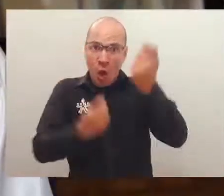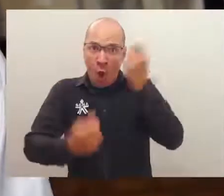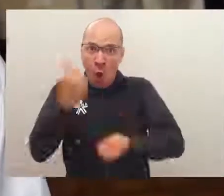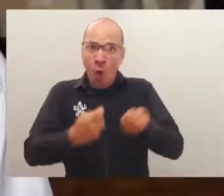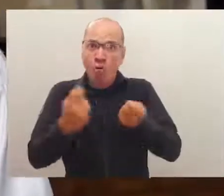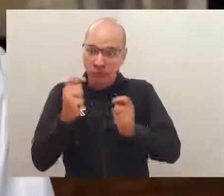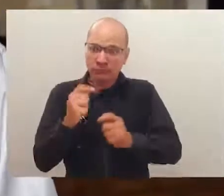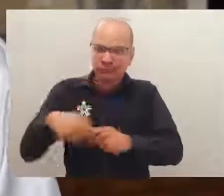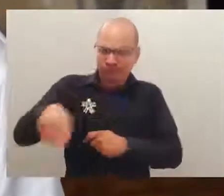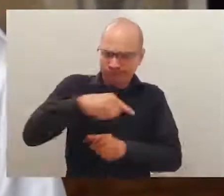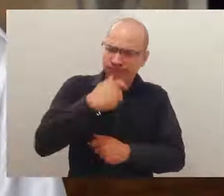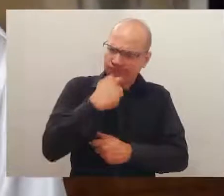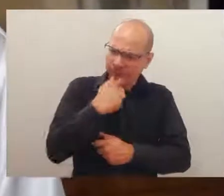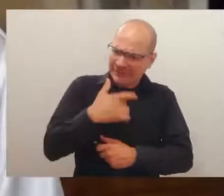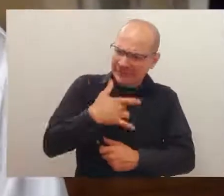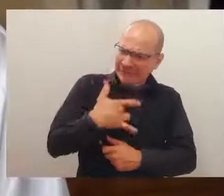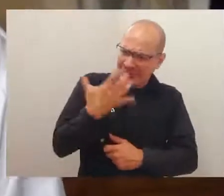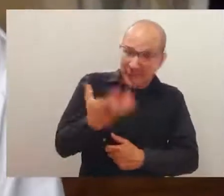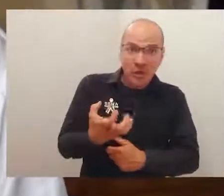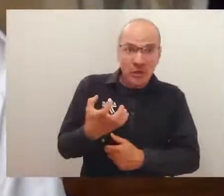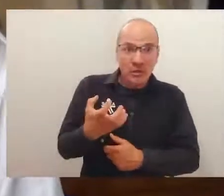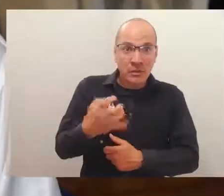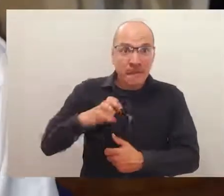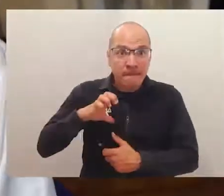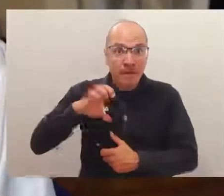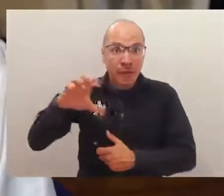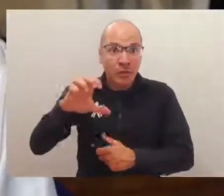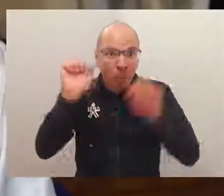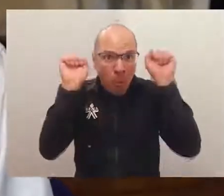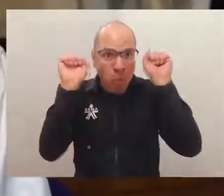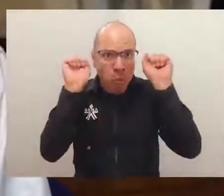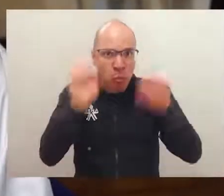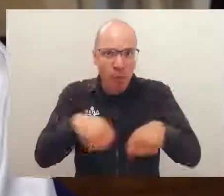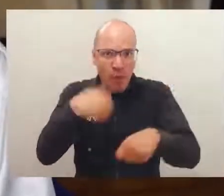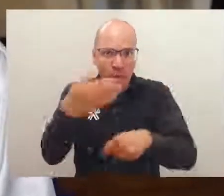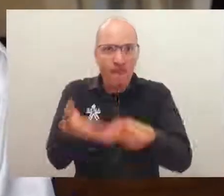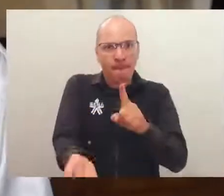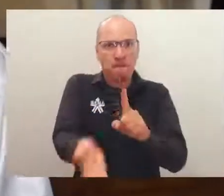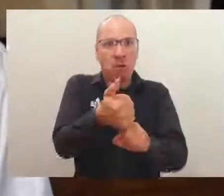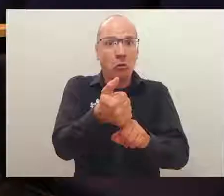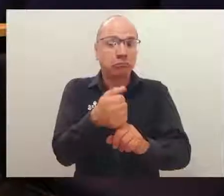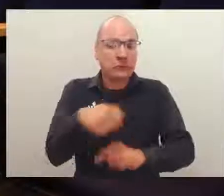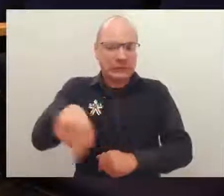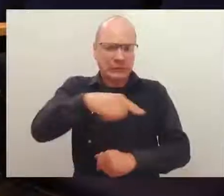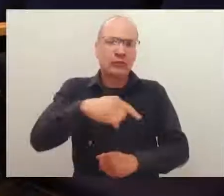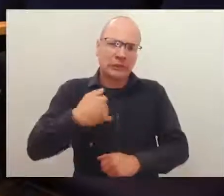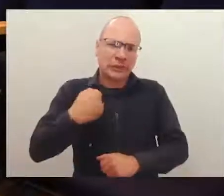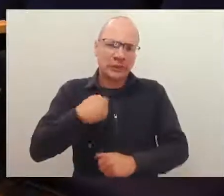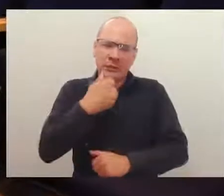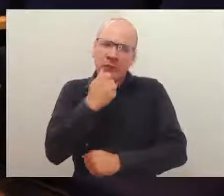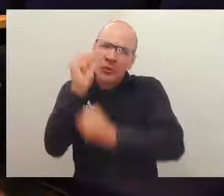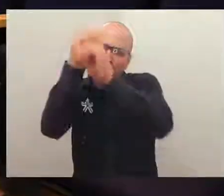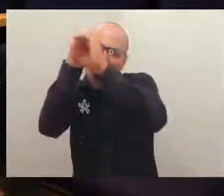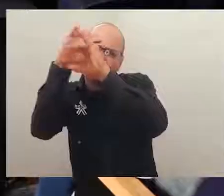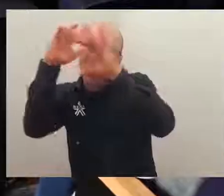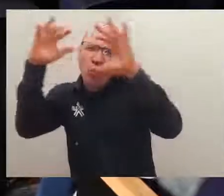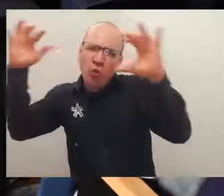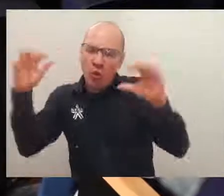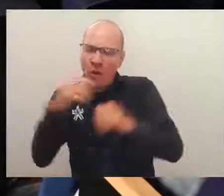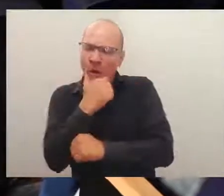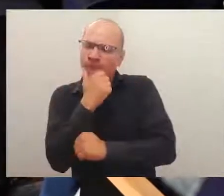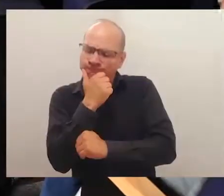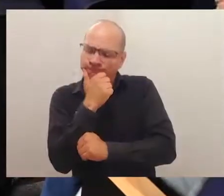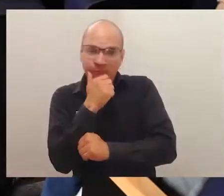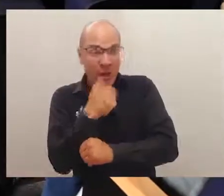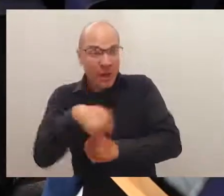entiendan que el emprendimiento se puede hacer realidad, en que ellos puedan visualizar a través